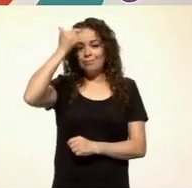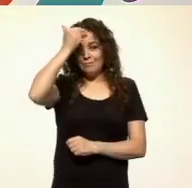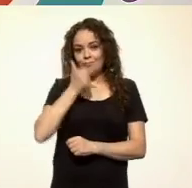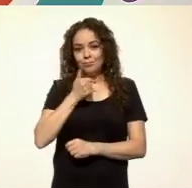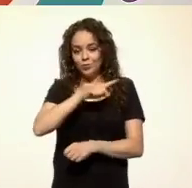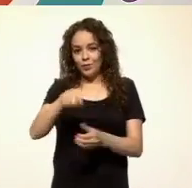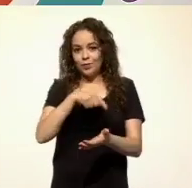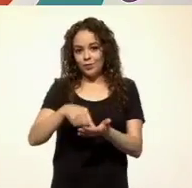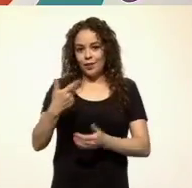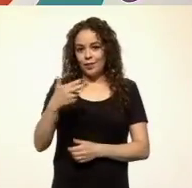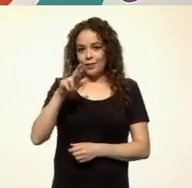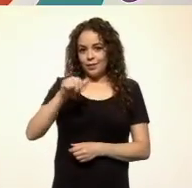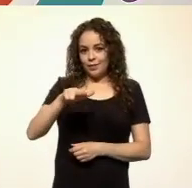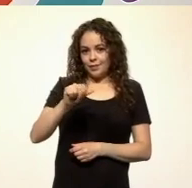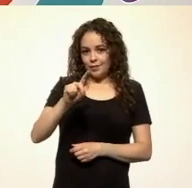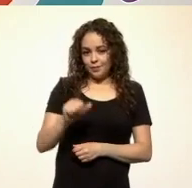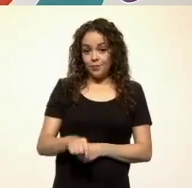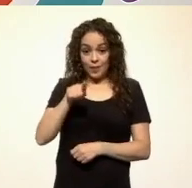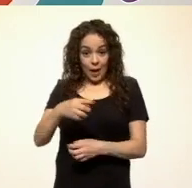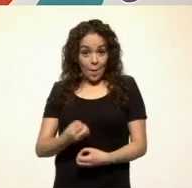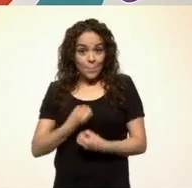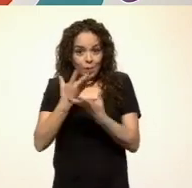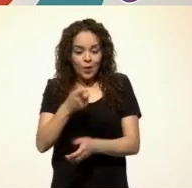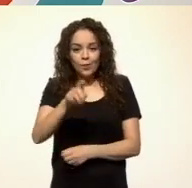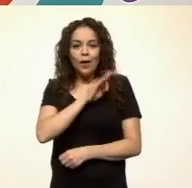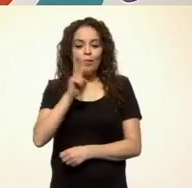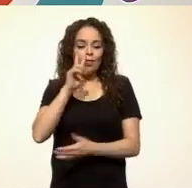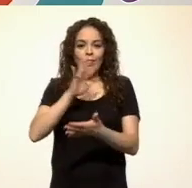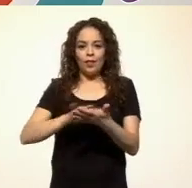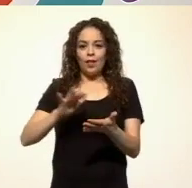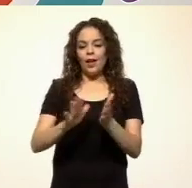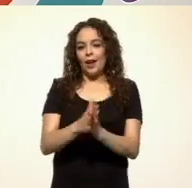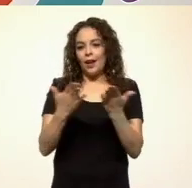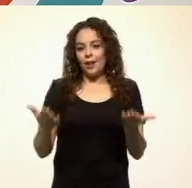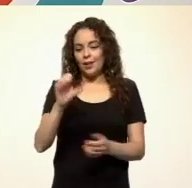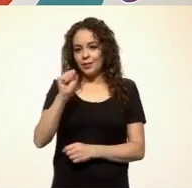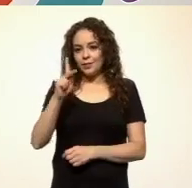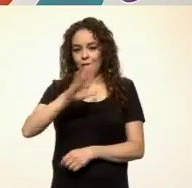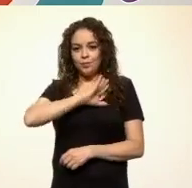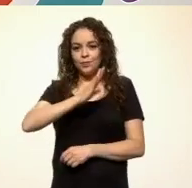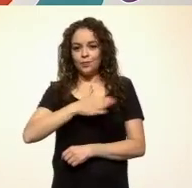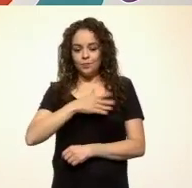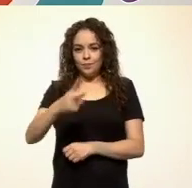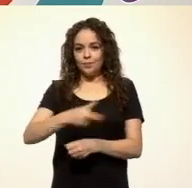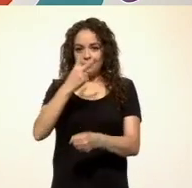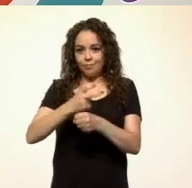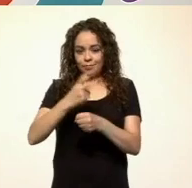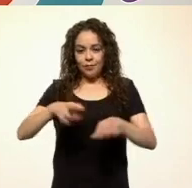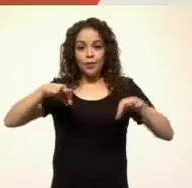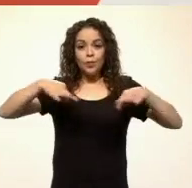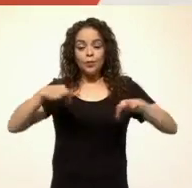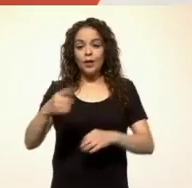Este poema lo puedes leer en tu libro de español. Libro de lectura de segundo grado, página 104.